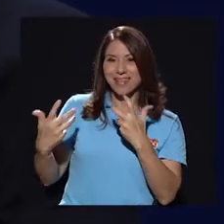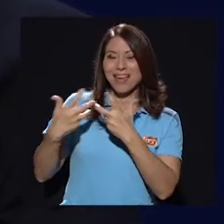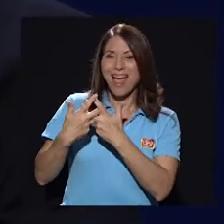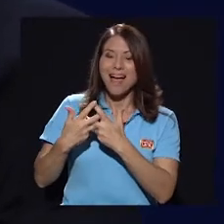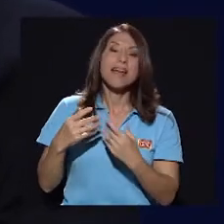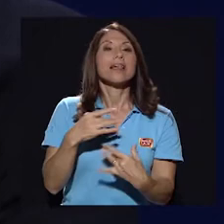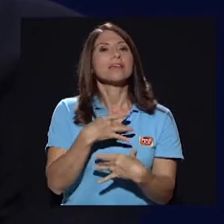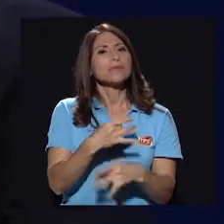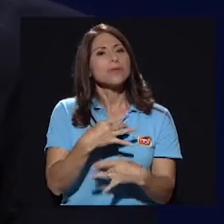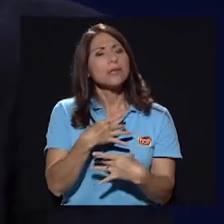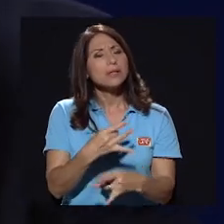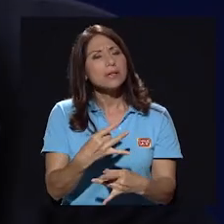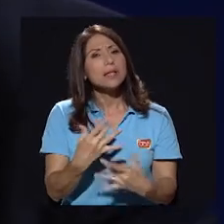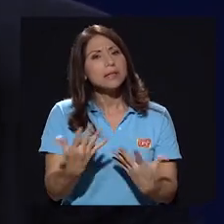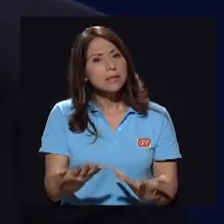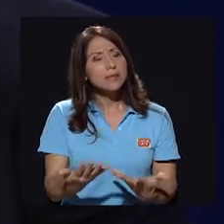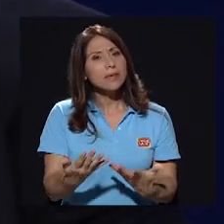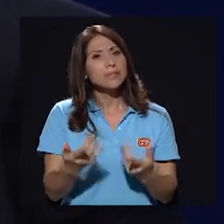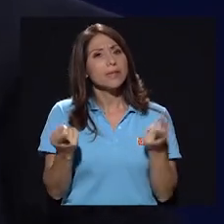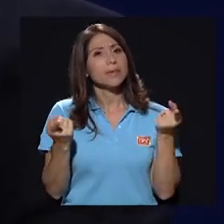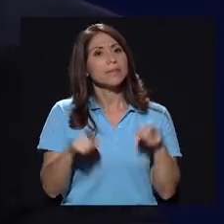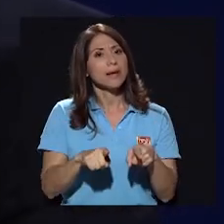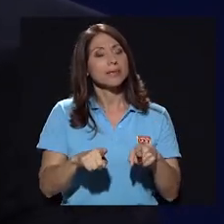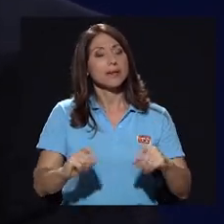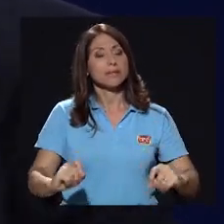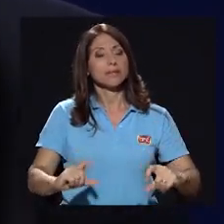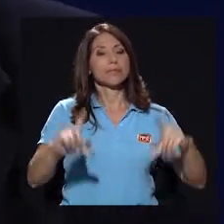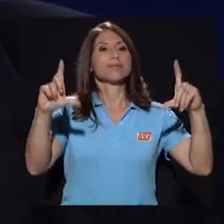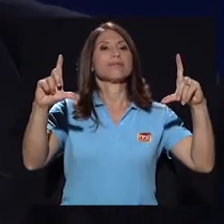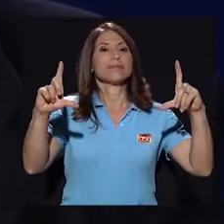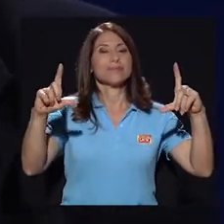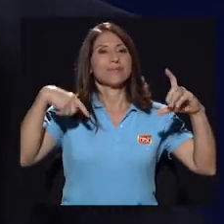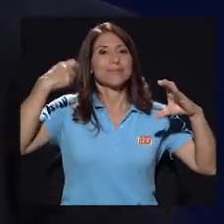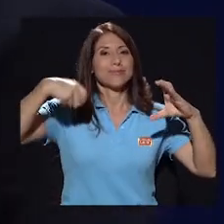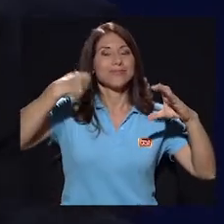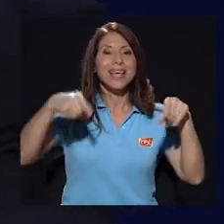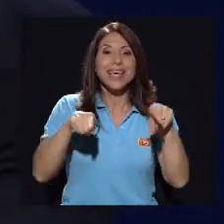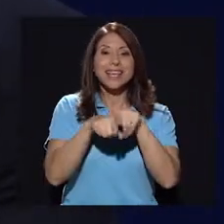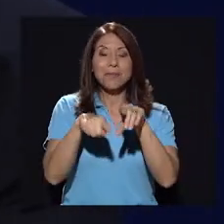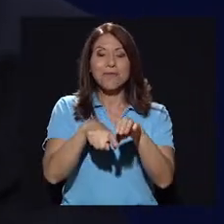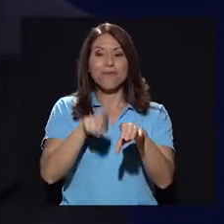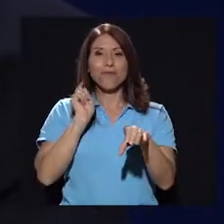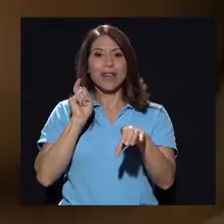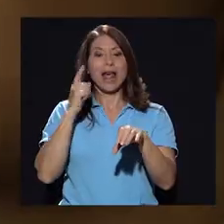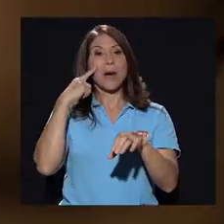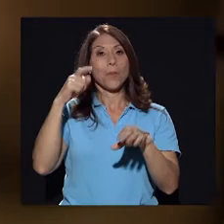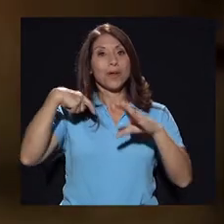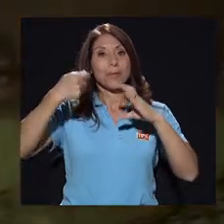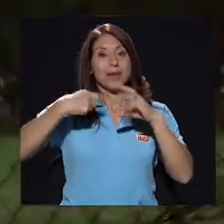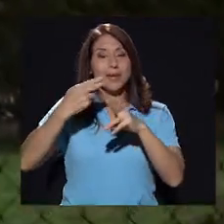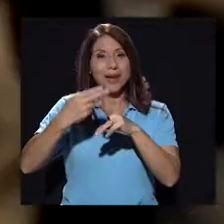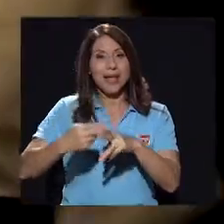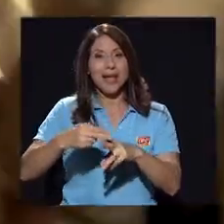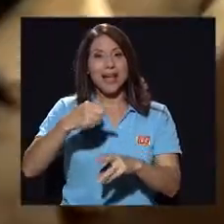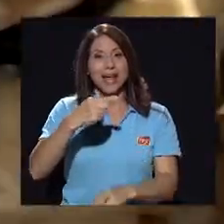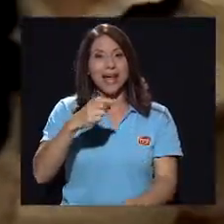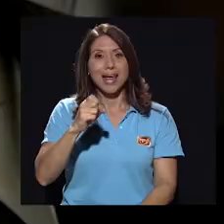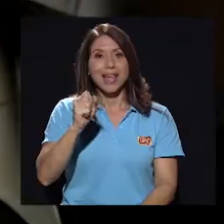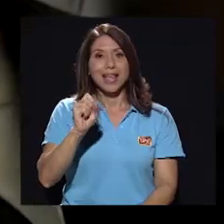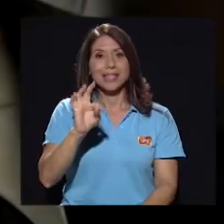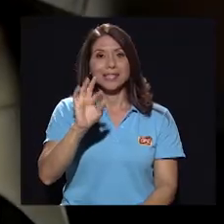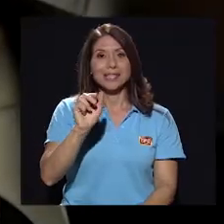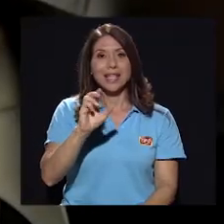es muy interesante que se dé tanto en la pantalla como fuera de la pantalla, porque en Gestación creo que algo